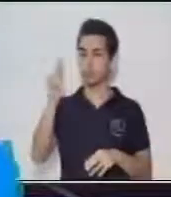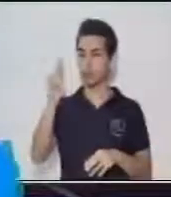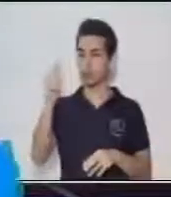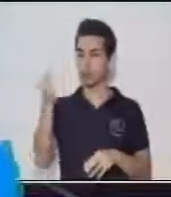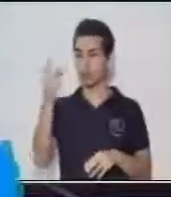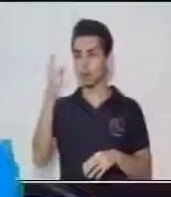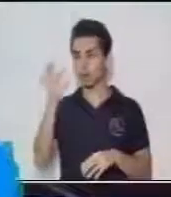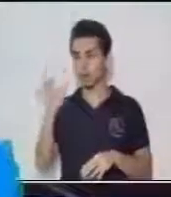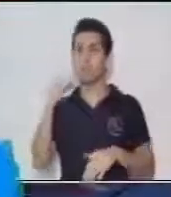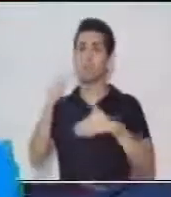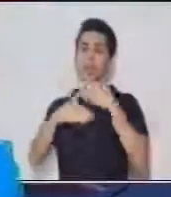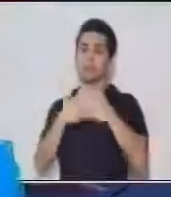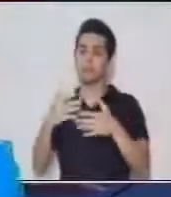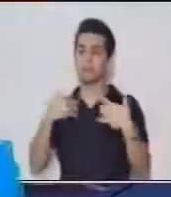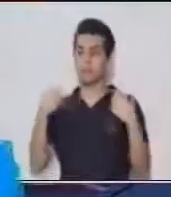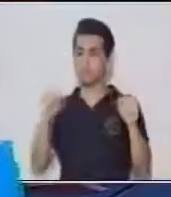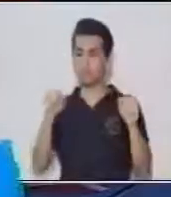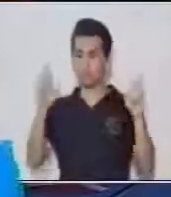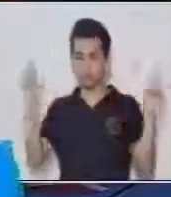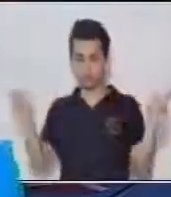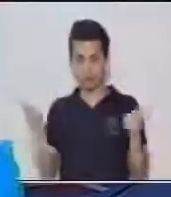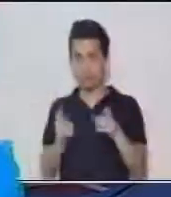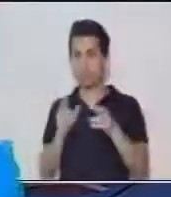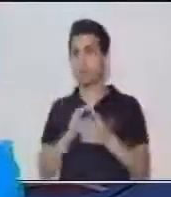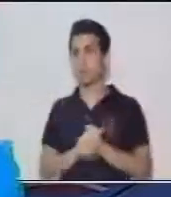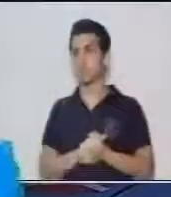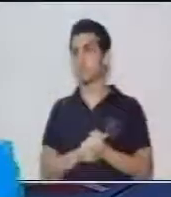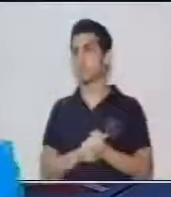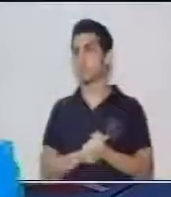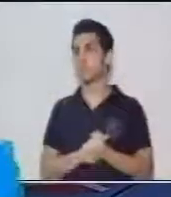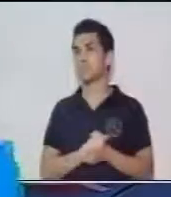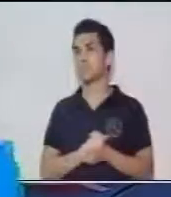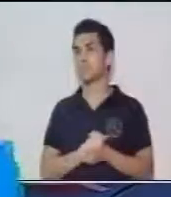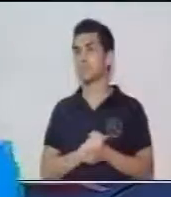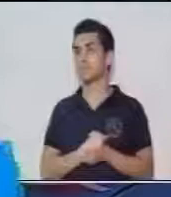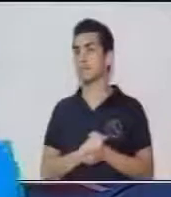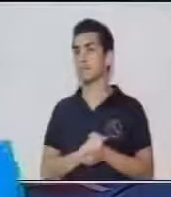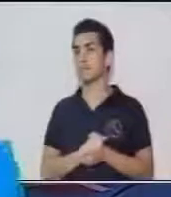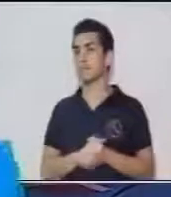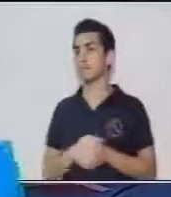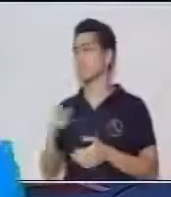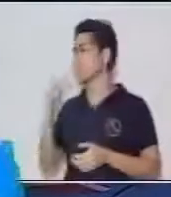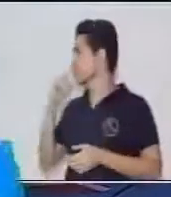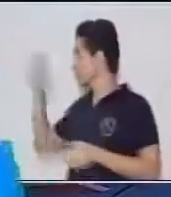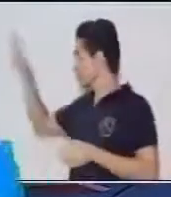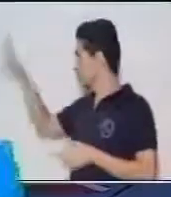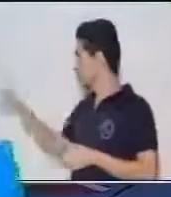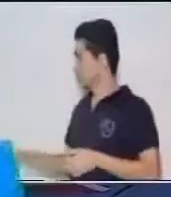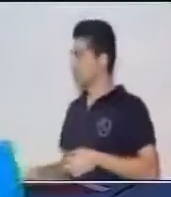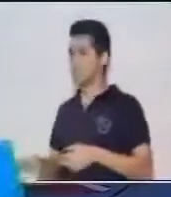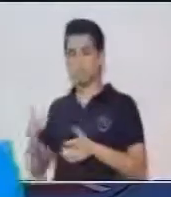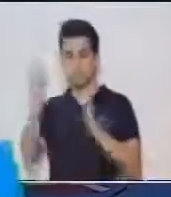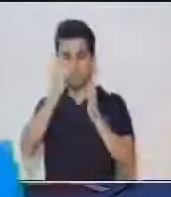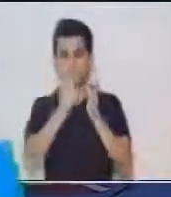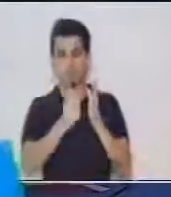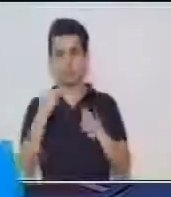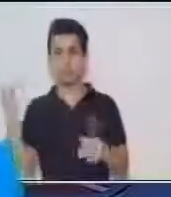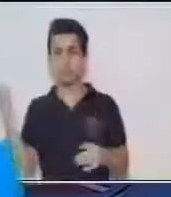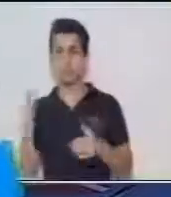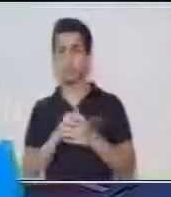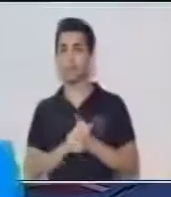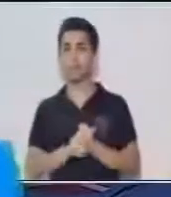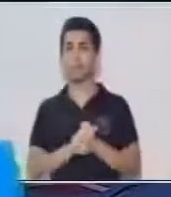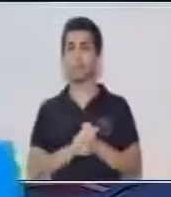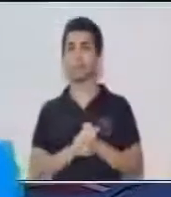resumen. Quiero que ustedes vean que tenemos ahí una imagen que todos conocemos. La imagen está relacionada